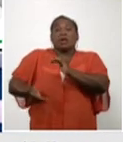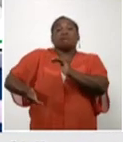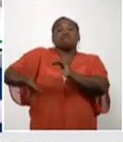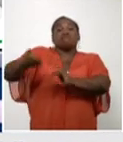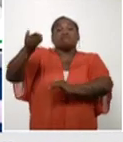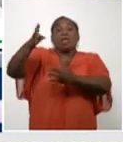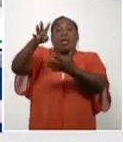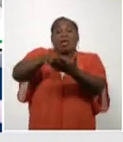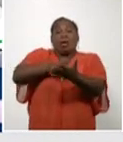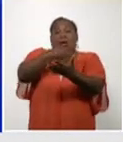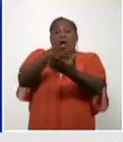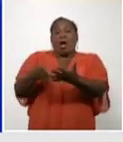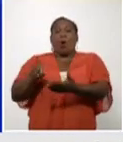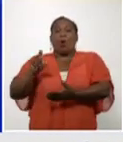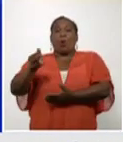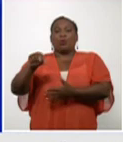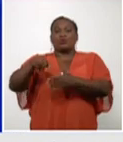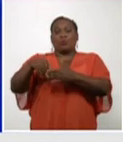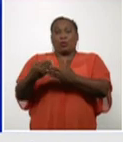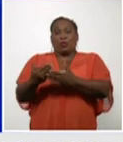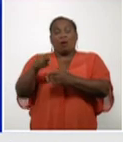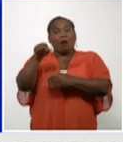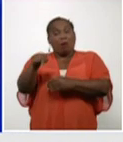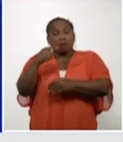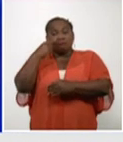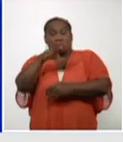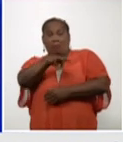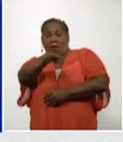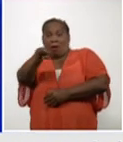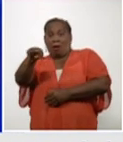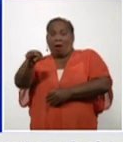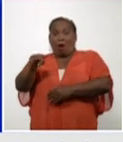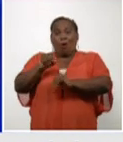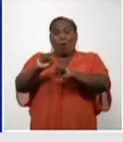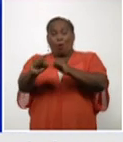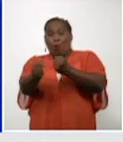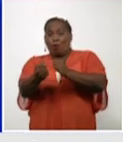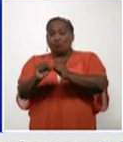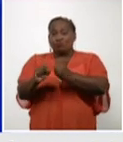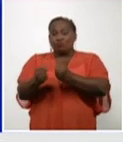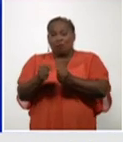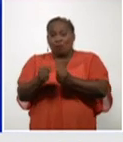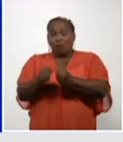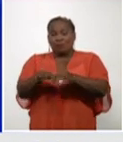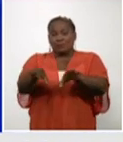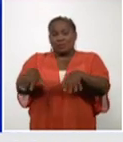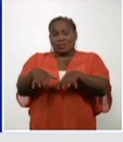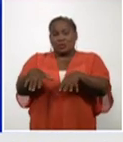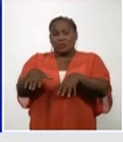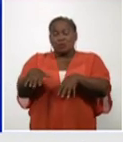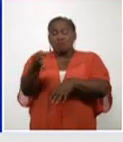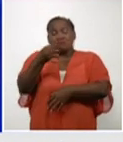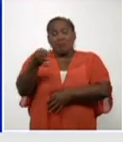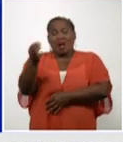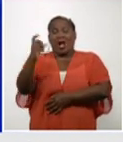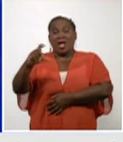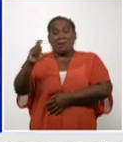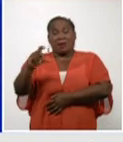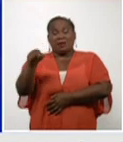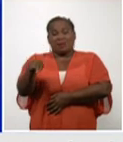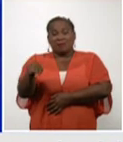días, aunque hoy, doctor, con un control evidente, aunque está la situación de Caimanera. Primero, muy